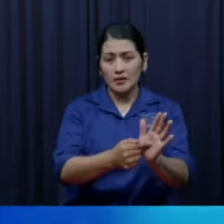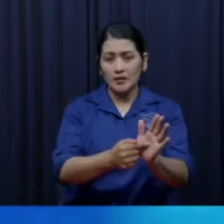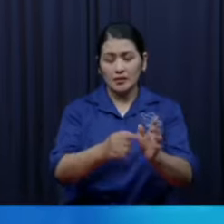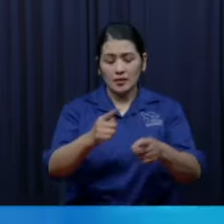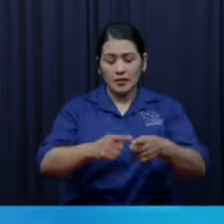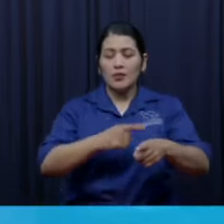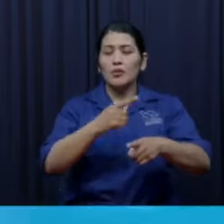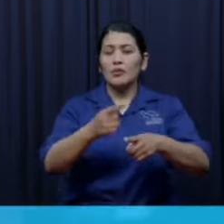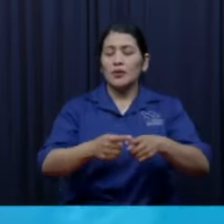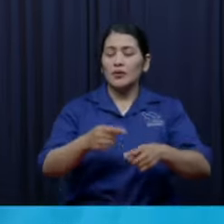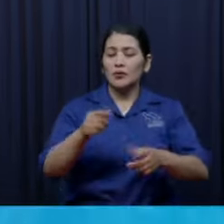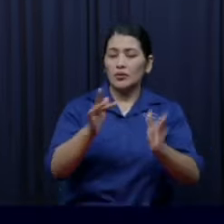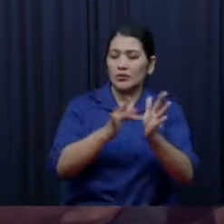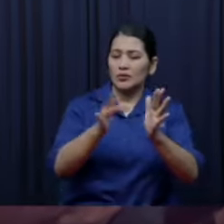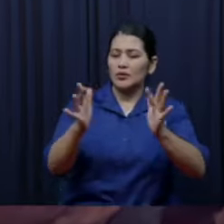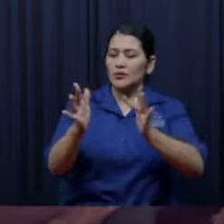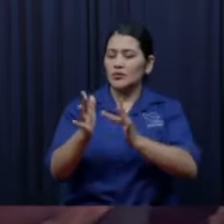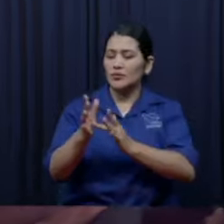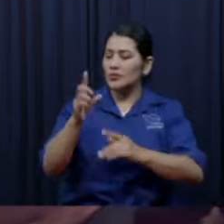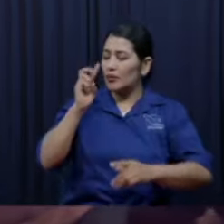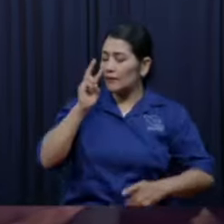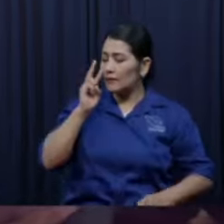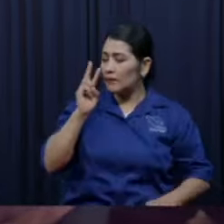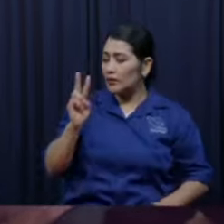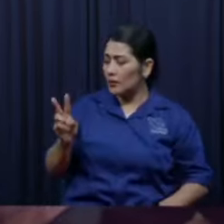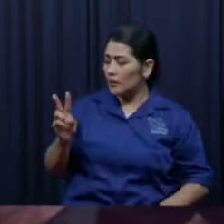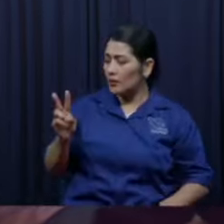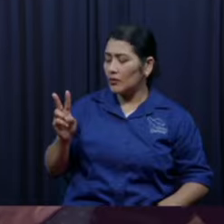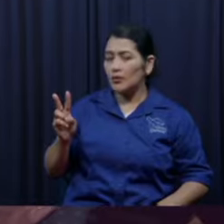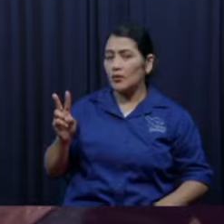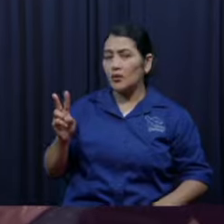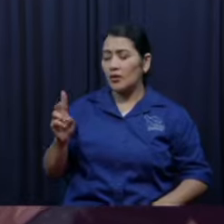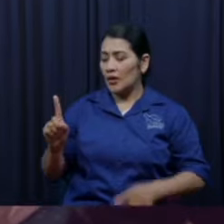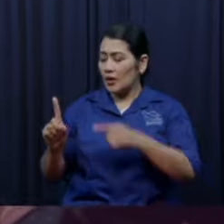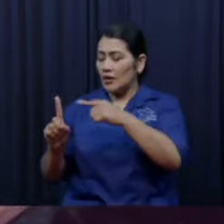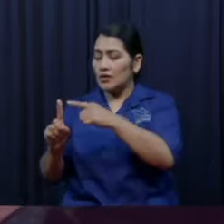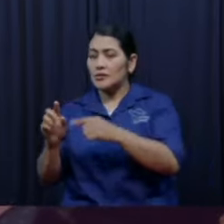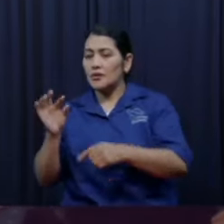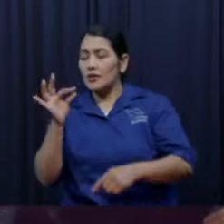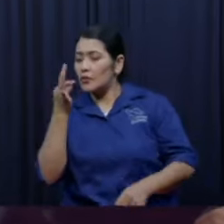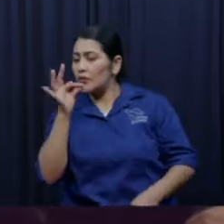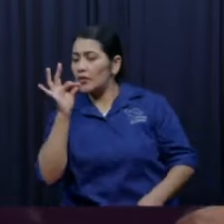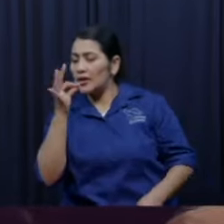esta dio más que todo lo demás y si pastor hubiera agarrado tiren eso allá